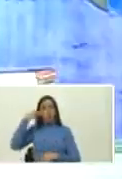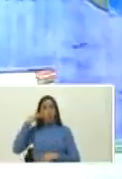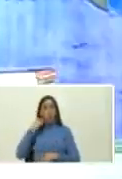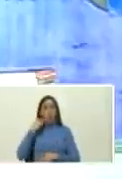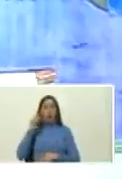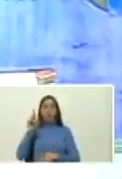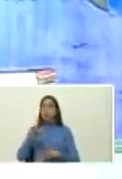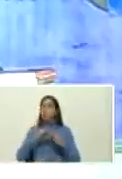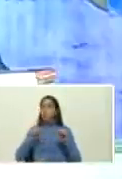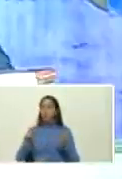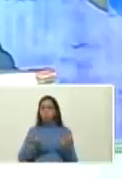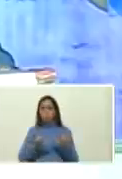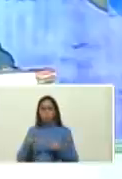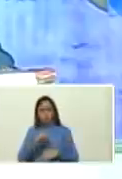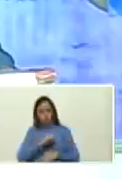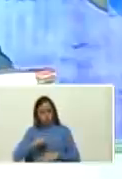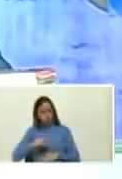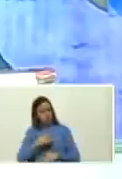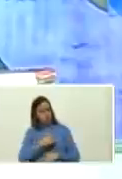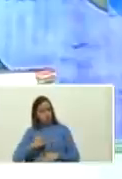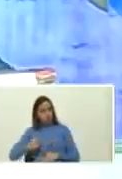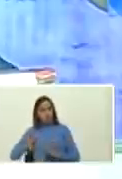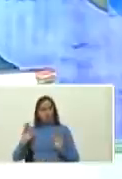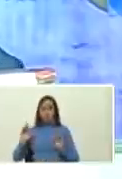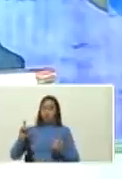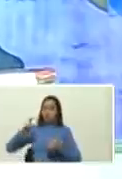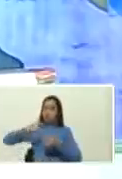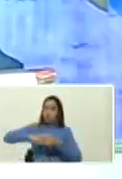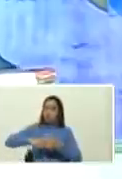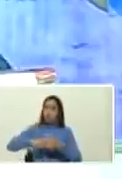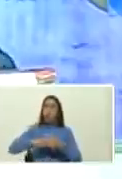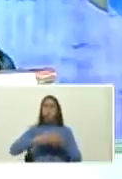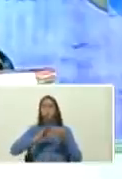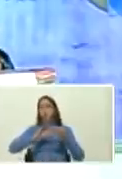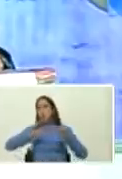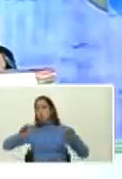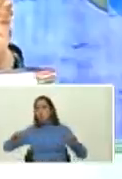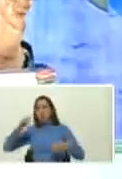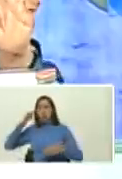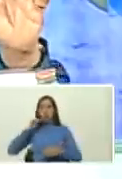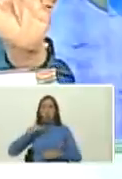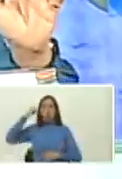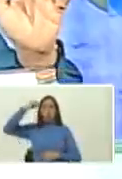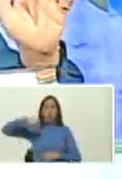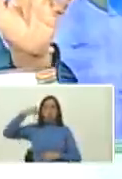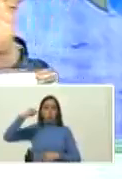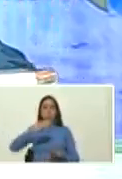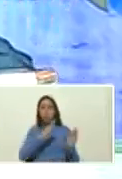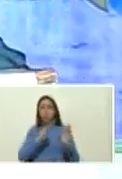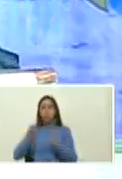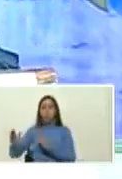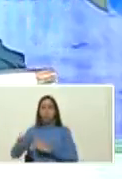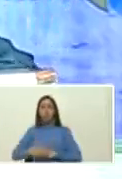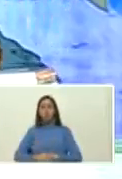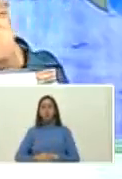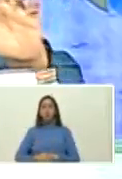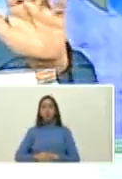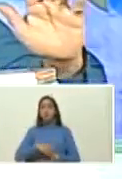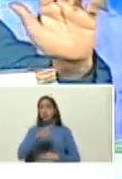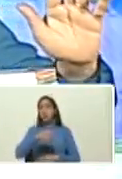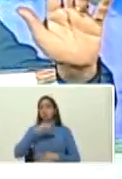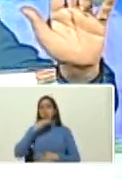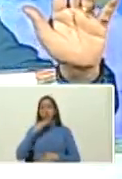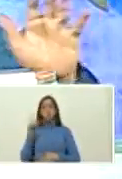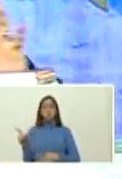las televisoras privadas se quieren pegar sería una cadena con Bolívar nadie se pondrá bravo